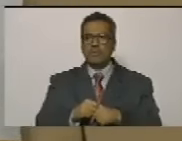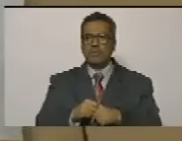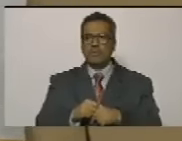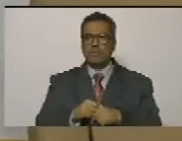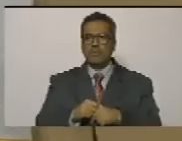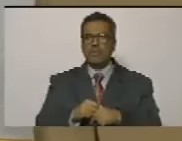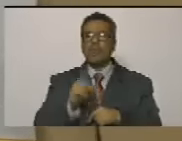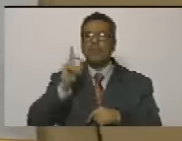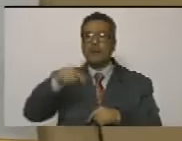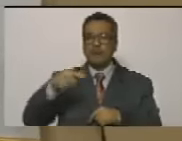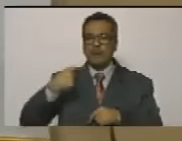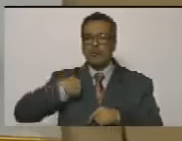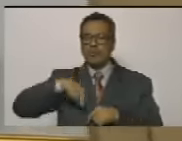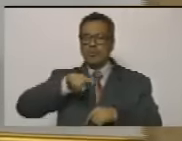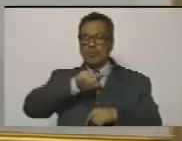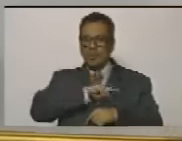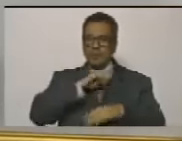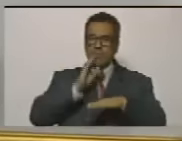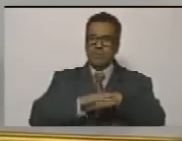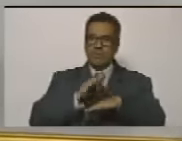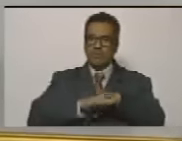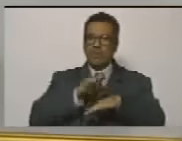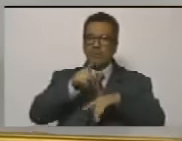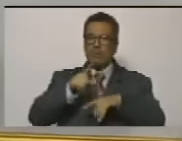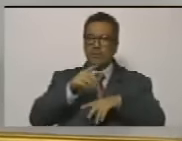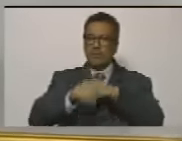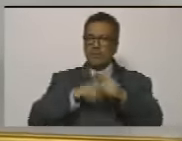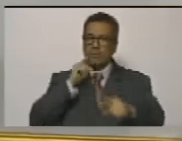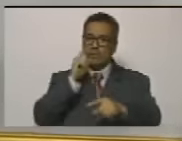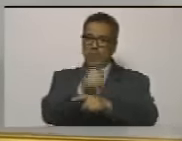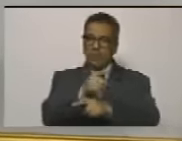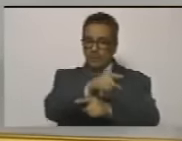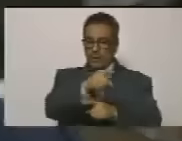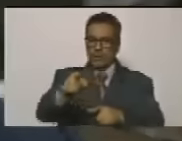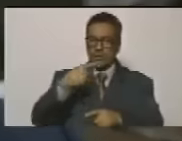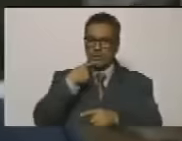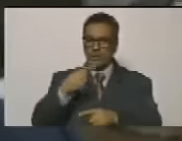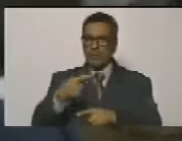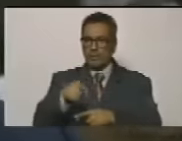pero también somos culpables porque ha sido señalado por ustedes